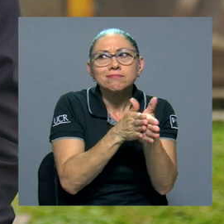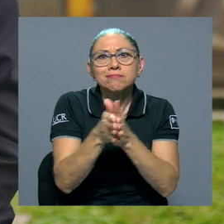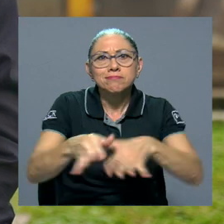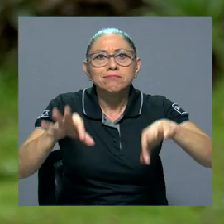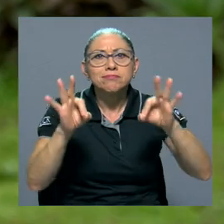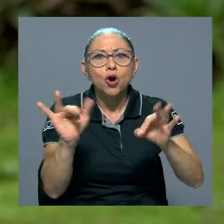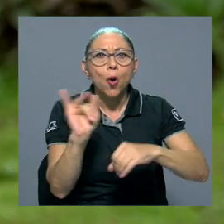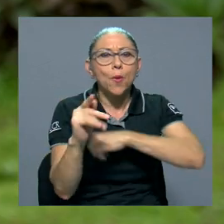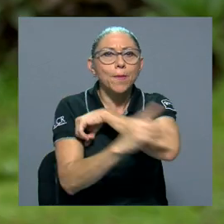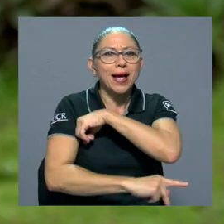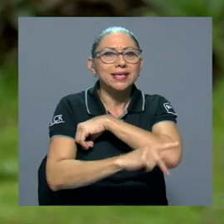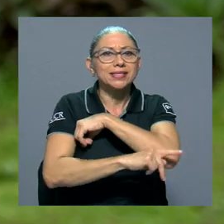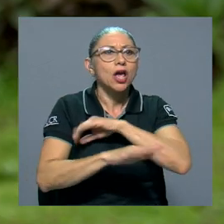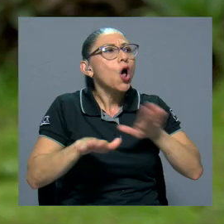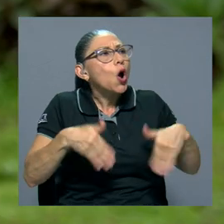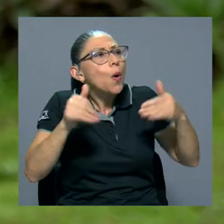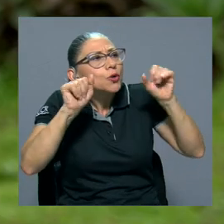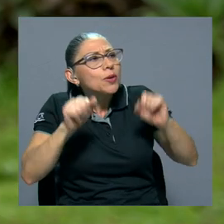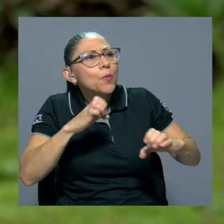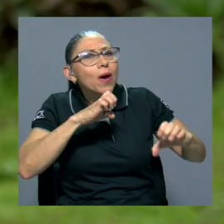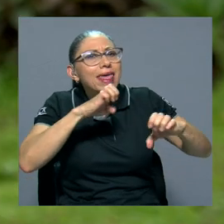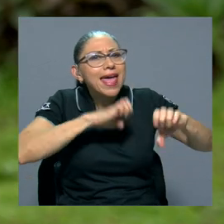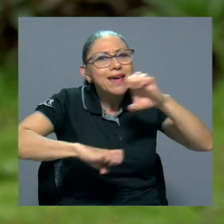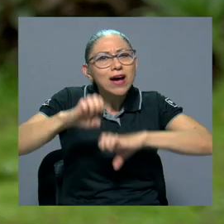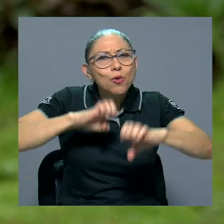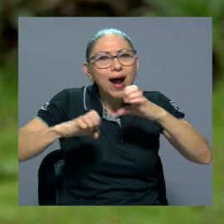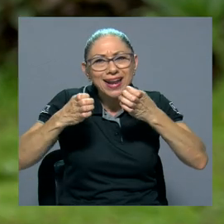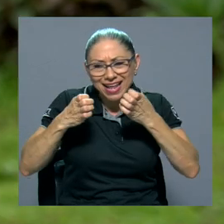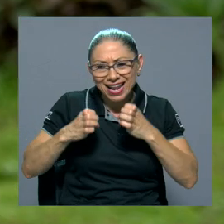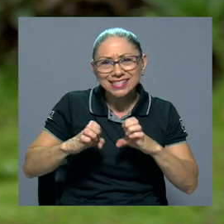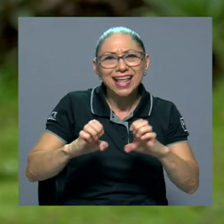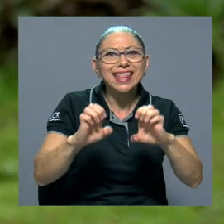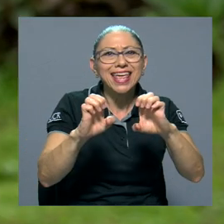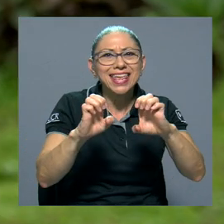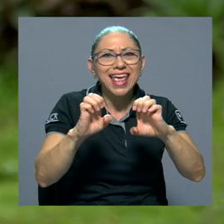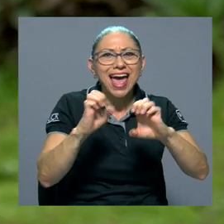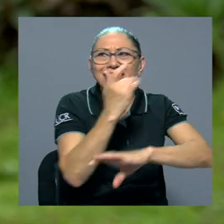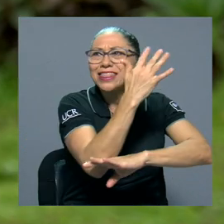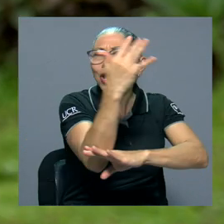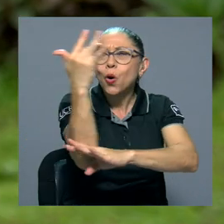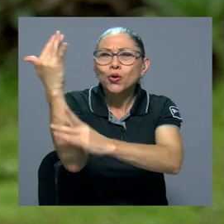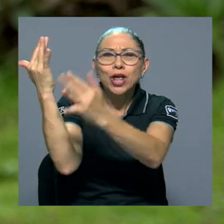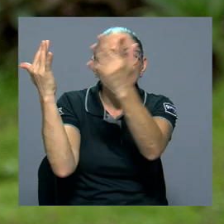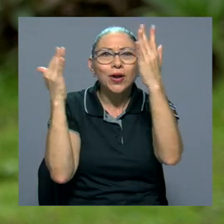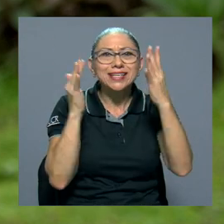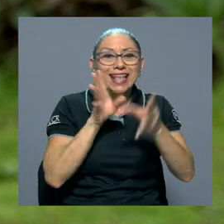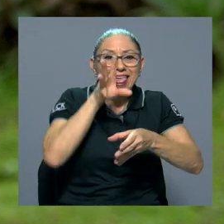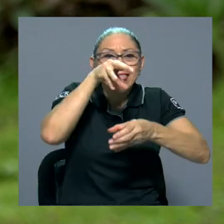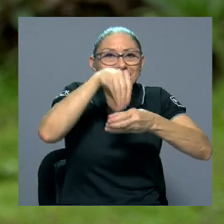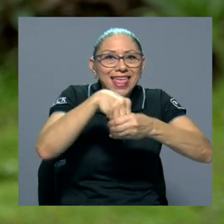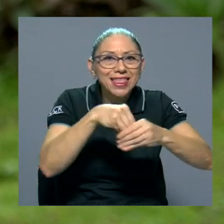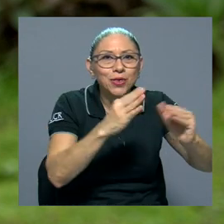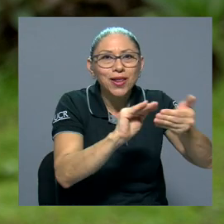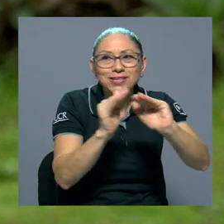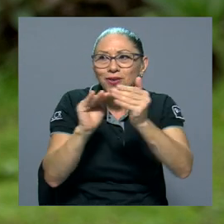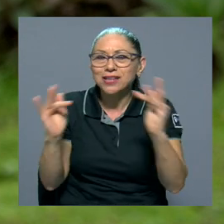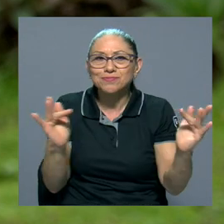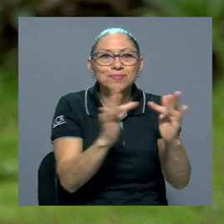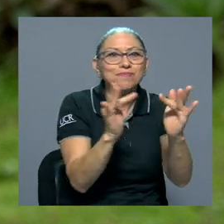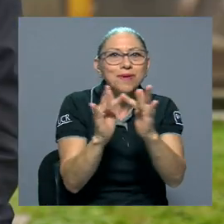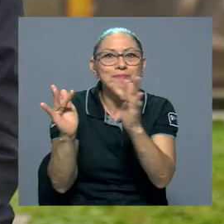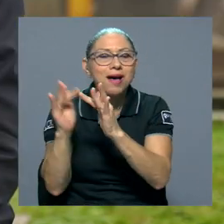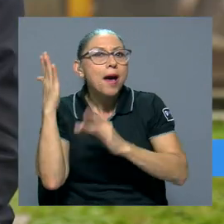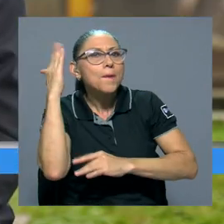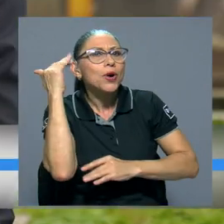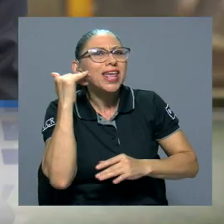como país. ¿Cómo se puede evaluar la estrategia de corredores biológicos interurbanos? ¿Cuáles son las claves del éxito y por qué les está yendo